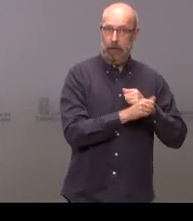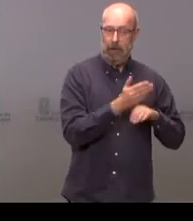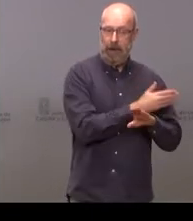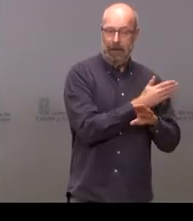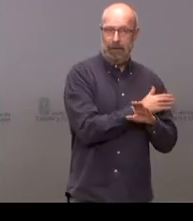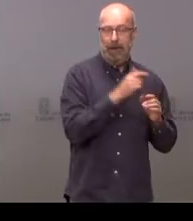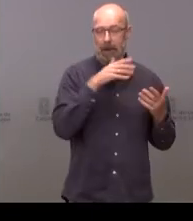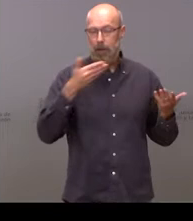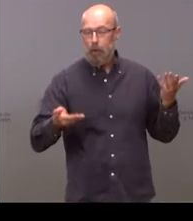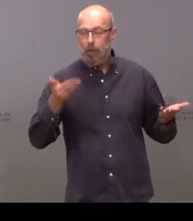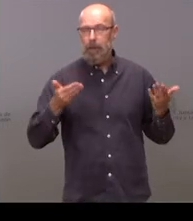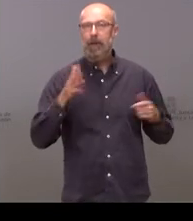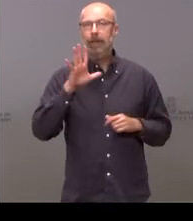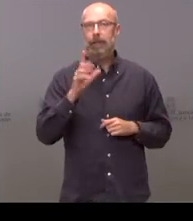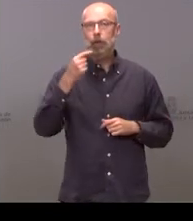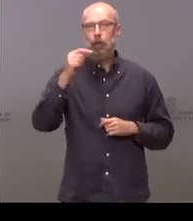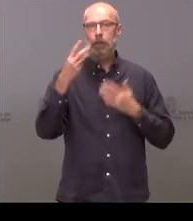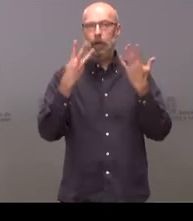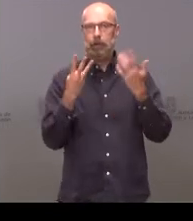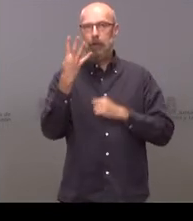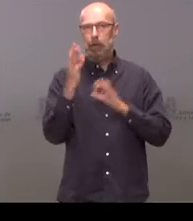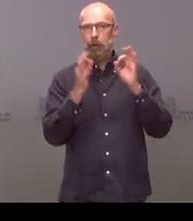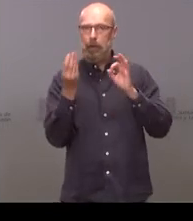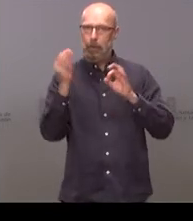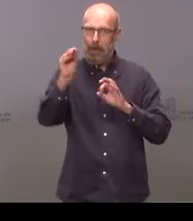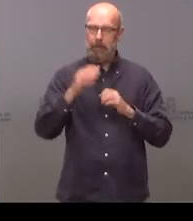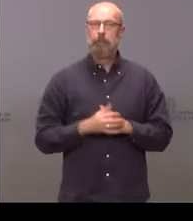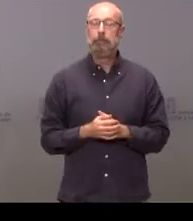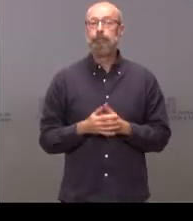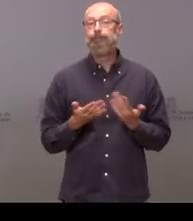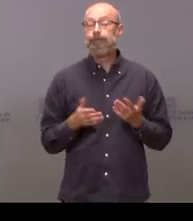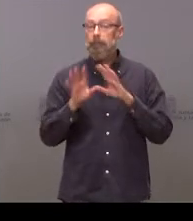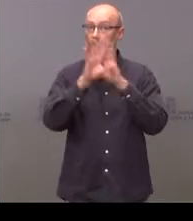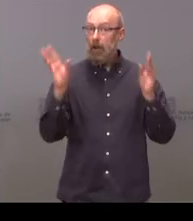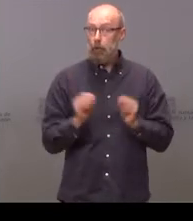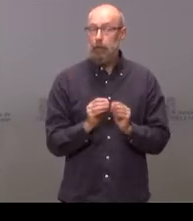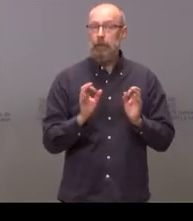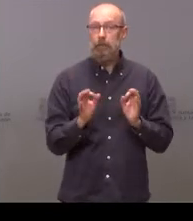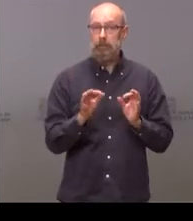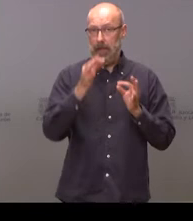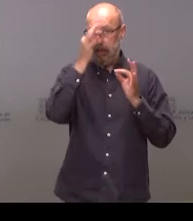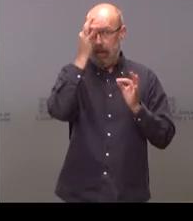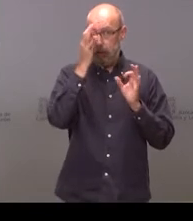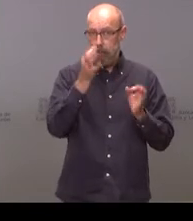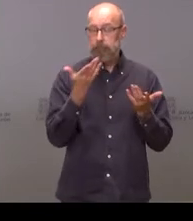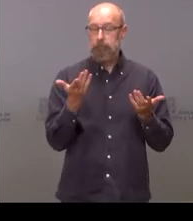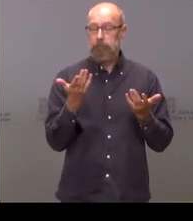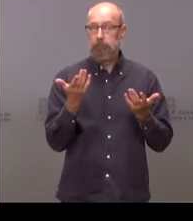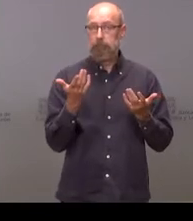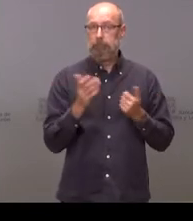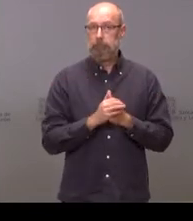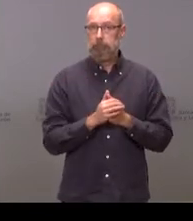,84%. En resumen, los datos que señalan este